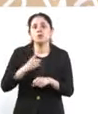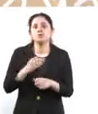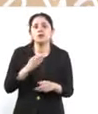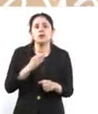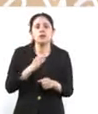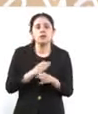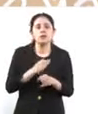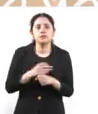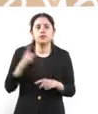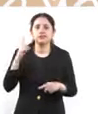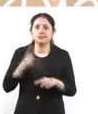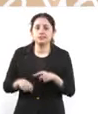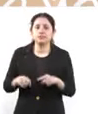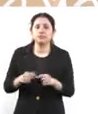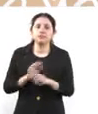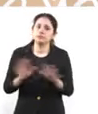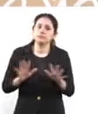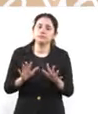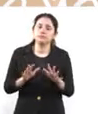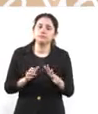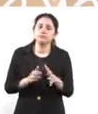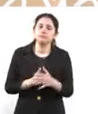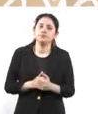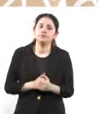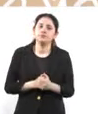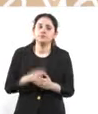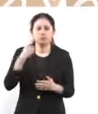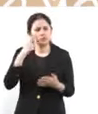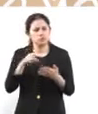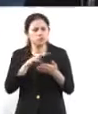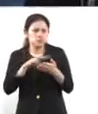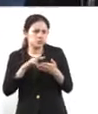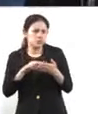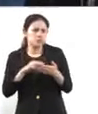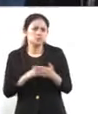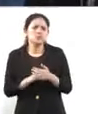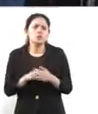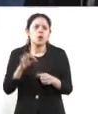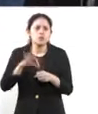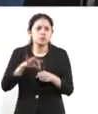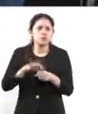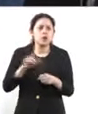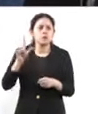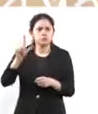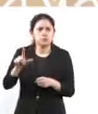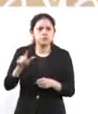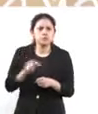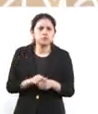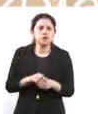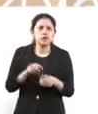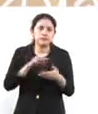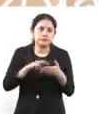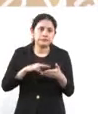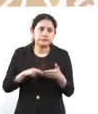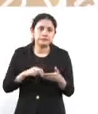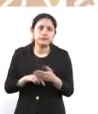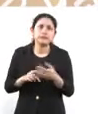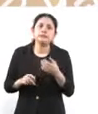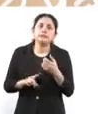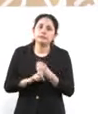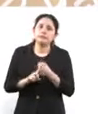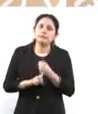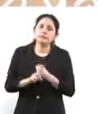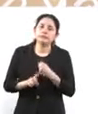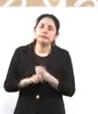como viene la redacción para votarse el próximo lunes, sí tiene muchos riesgos, para la seguridad